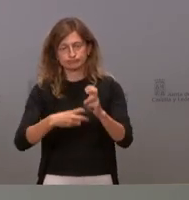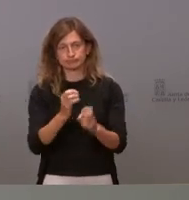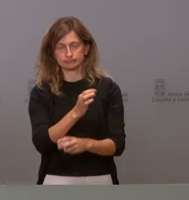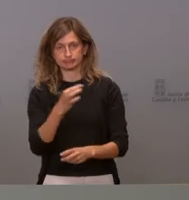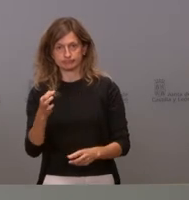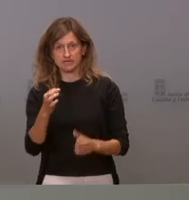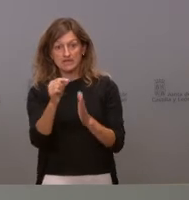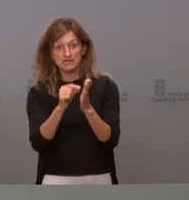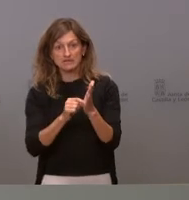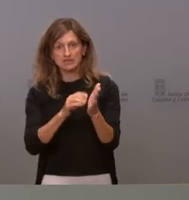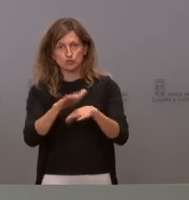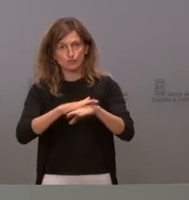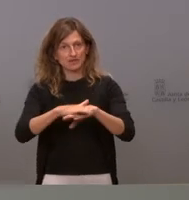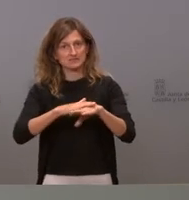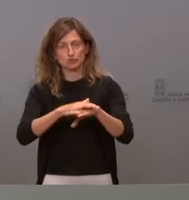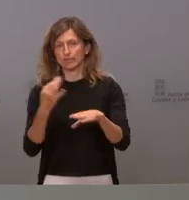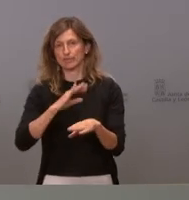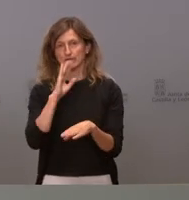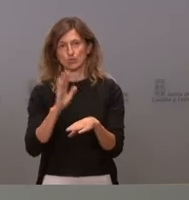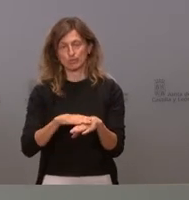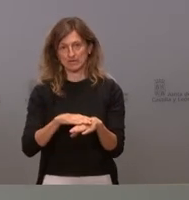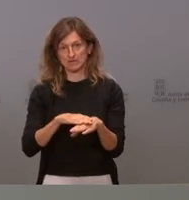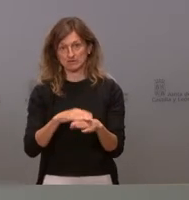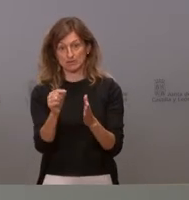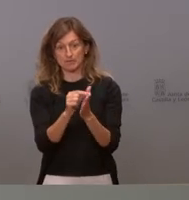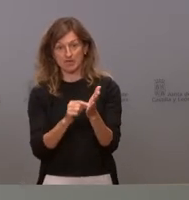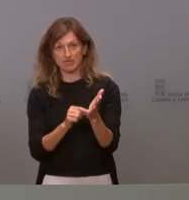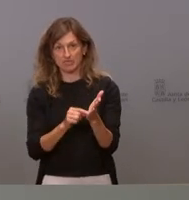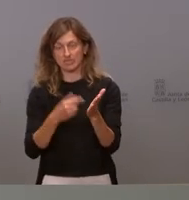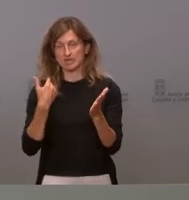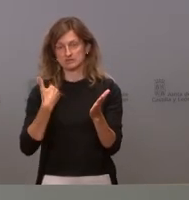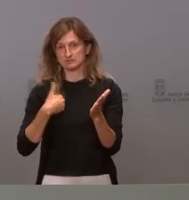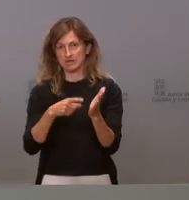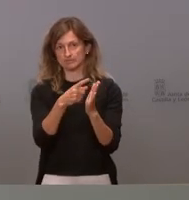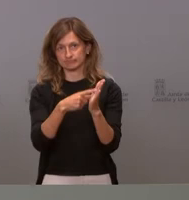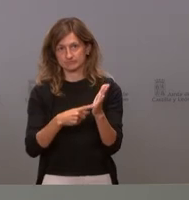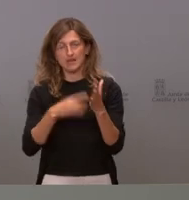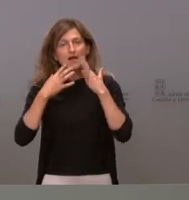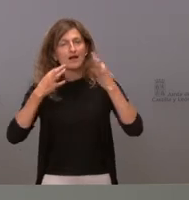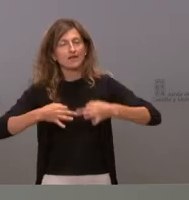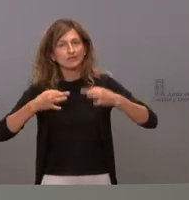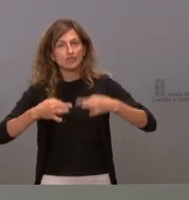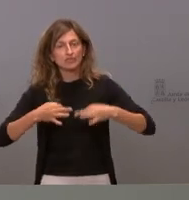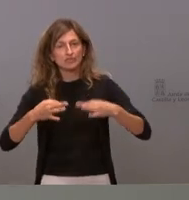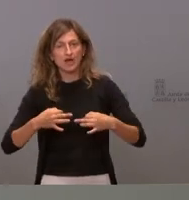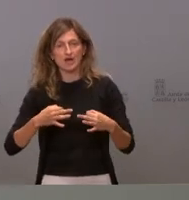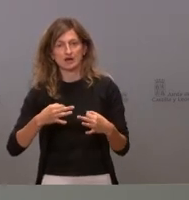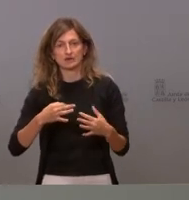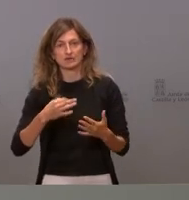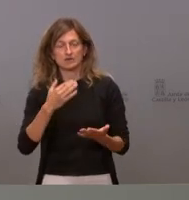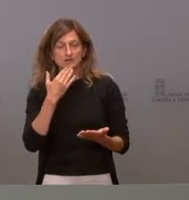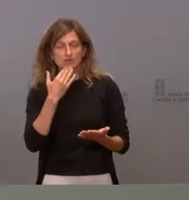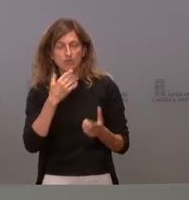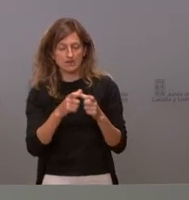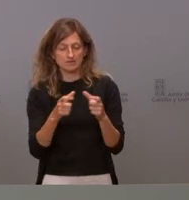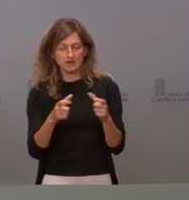los criterios básicos de las medidas que tenemos que garanticen el no tener ni un defecto de